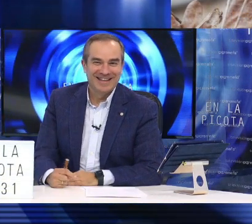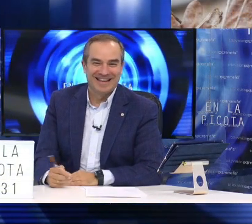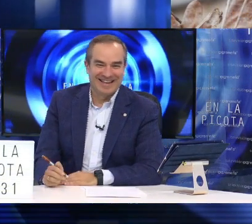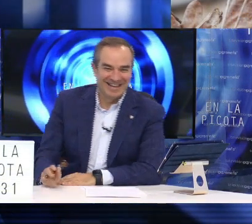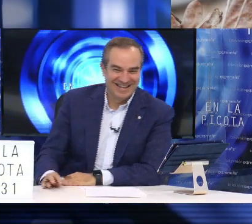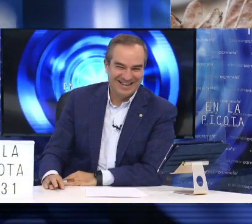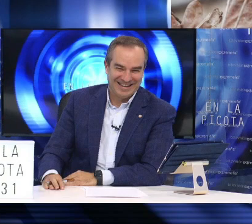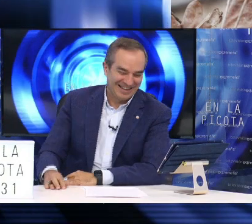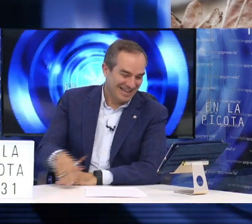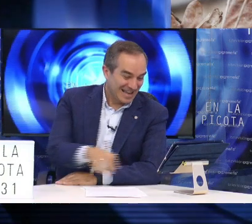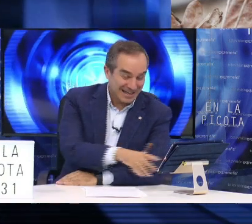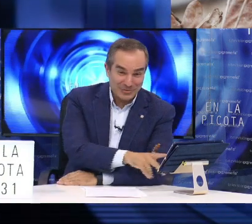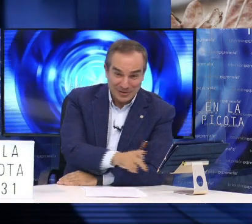está.